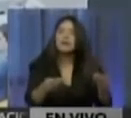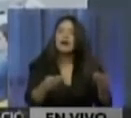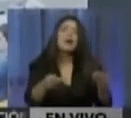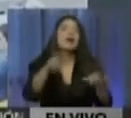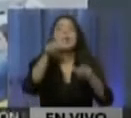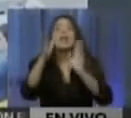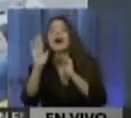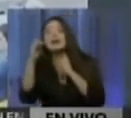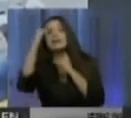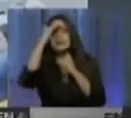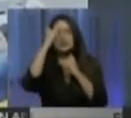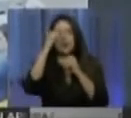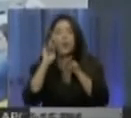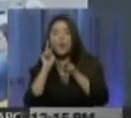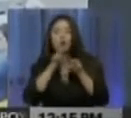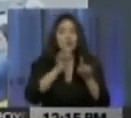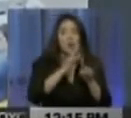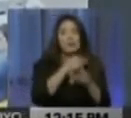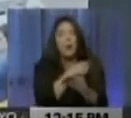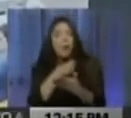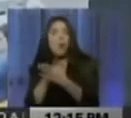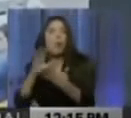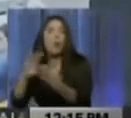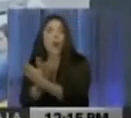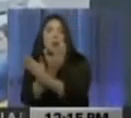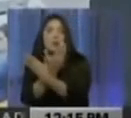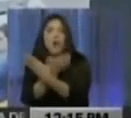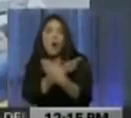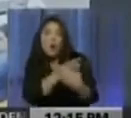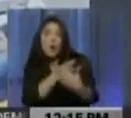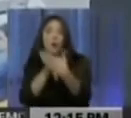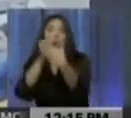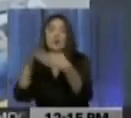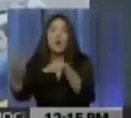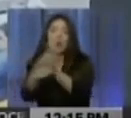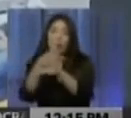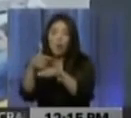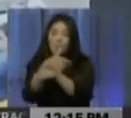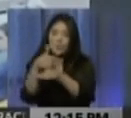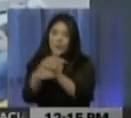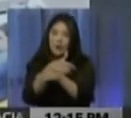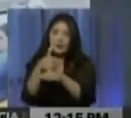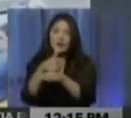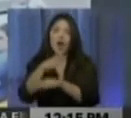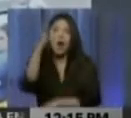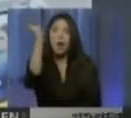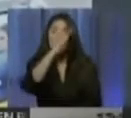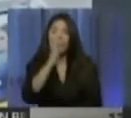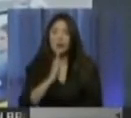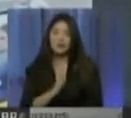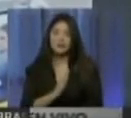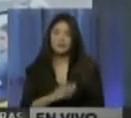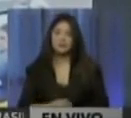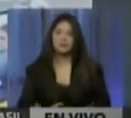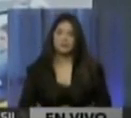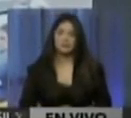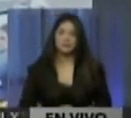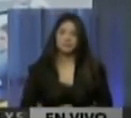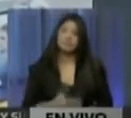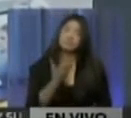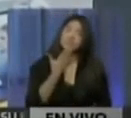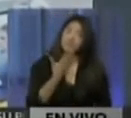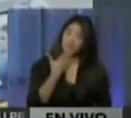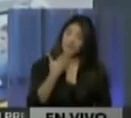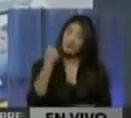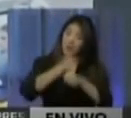atención ante el golpe de Estado desarrollado por la derecha contra el legítimo gobierno que Dilma Rousseff en Brasil. Gracias a